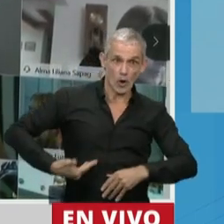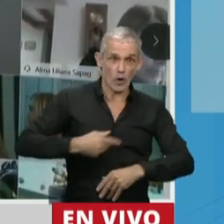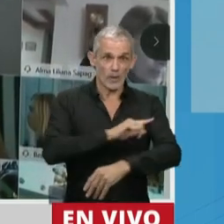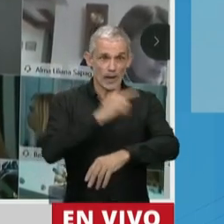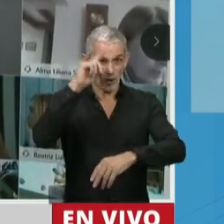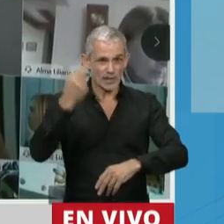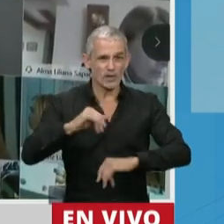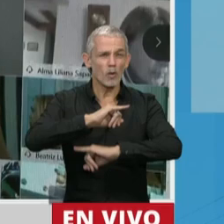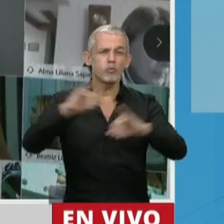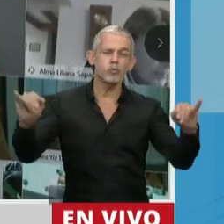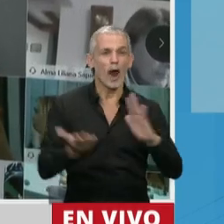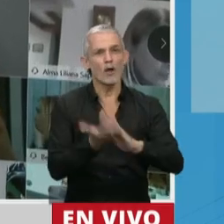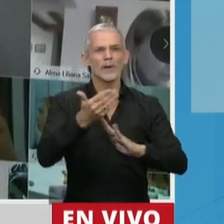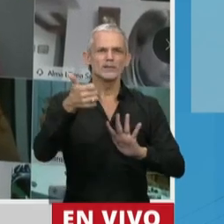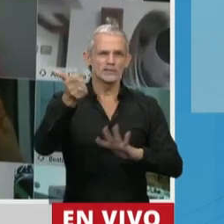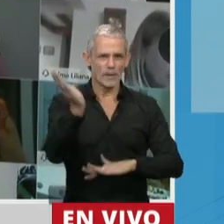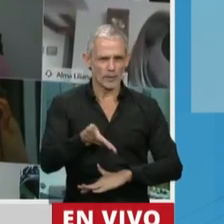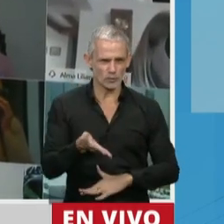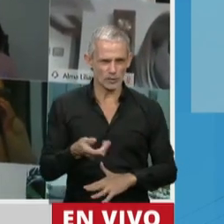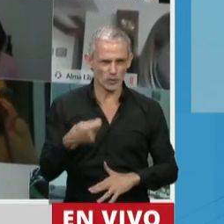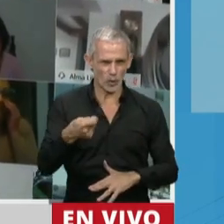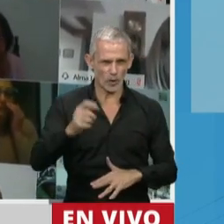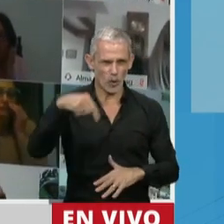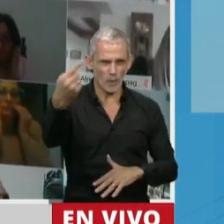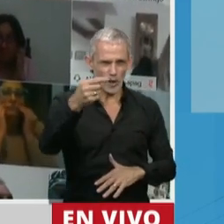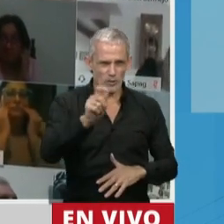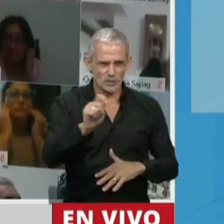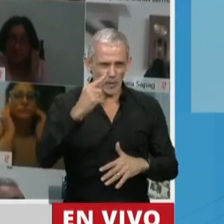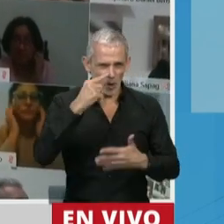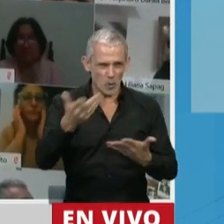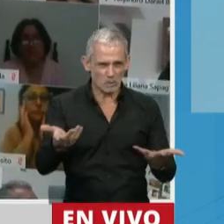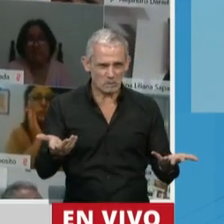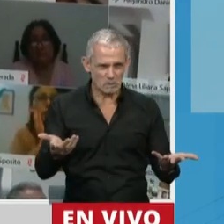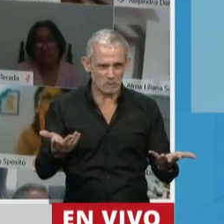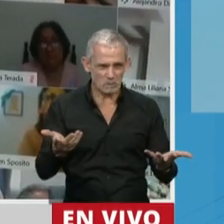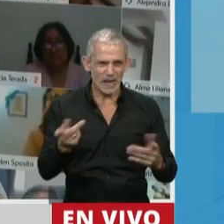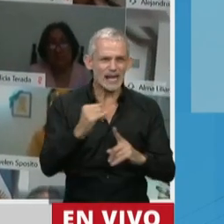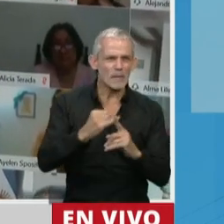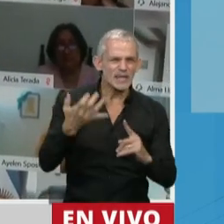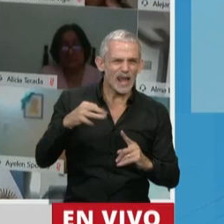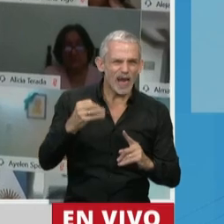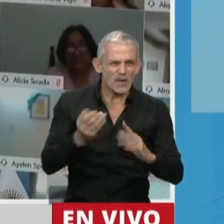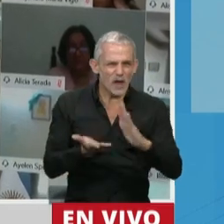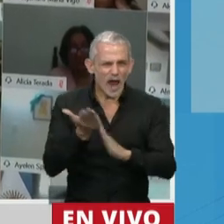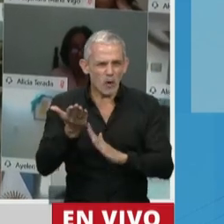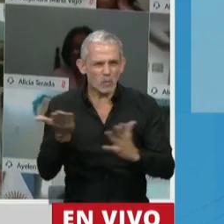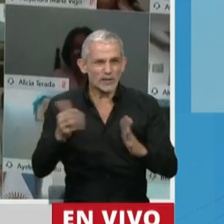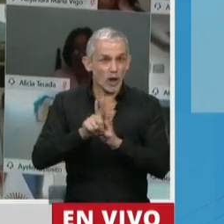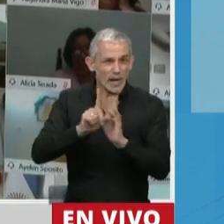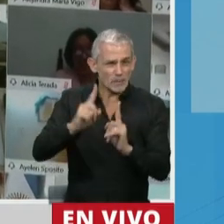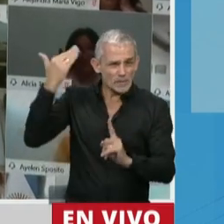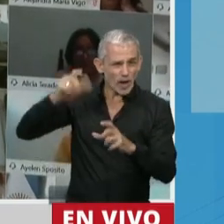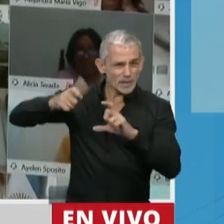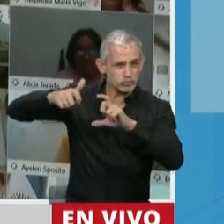de aumento del 6% a los jubilados el próximo mes. Es prácticamente la mitad de lo que hubieran recibido con la ley de